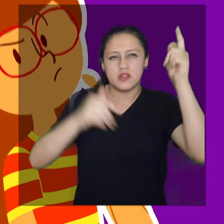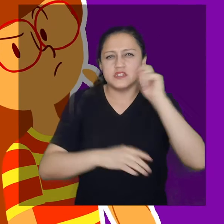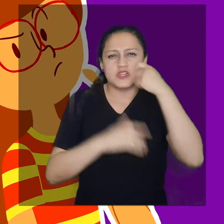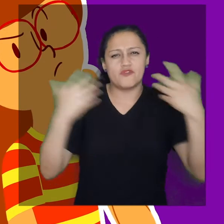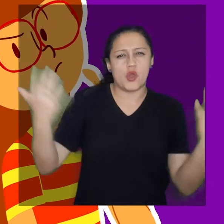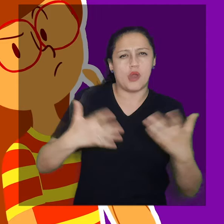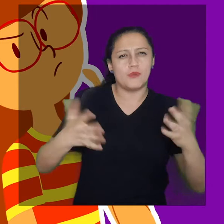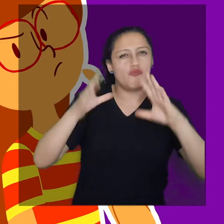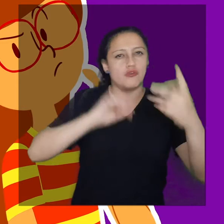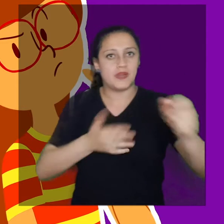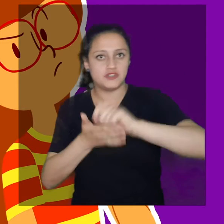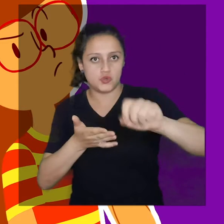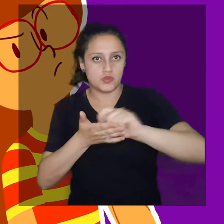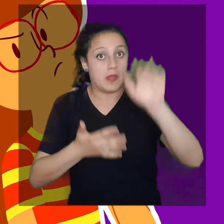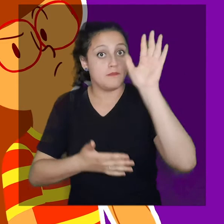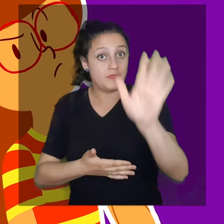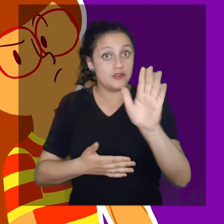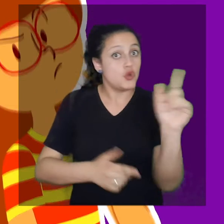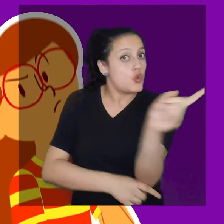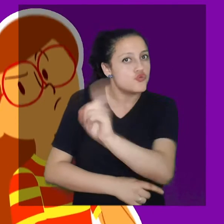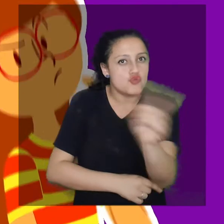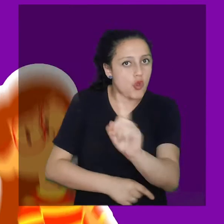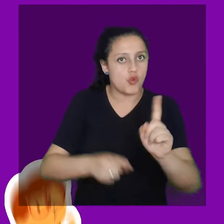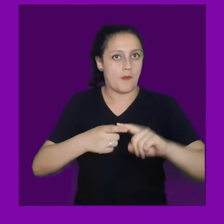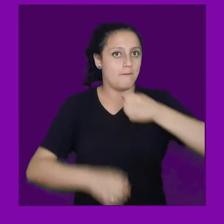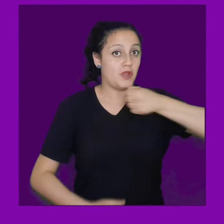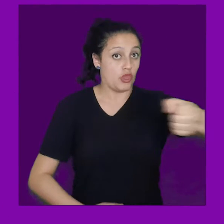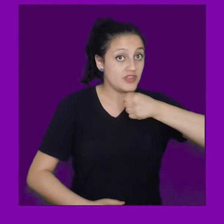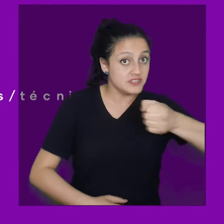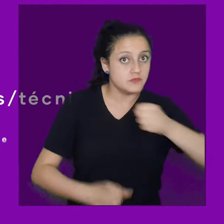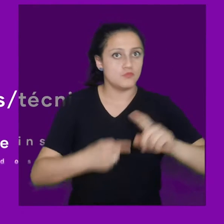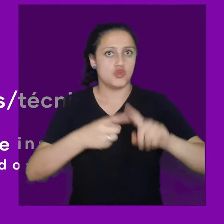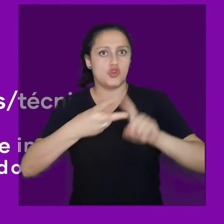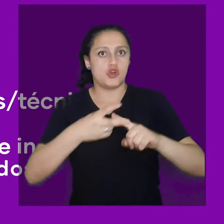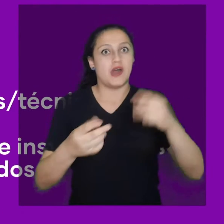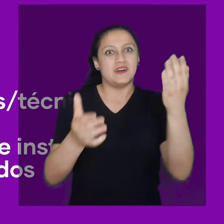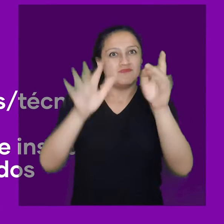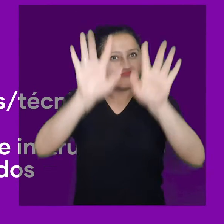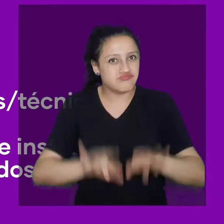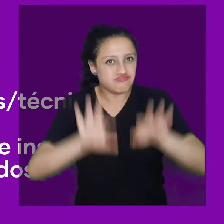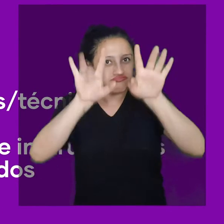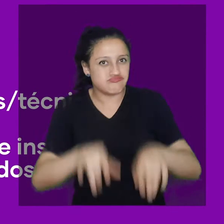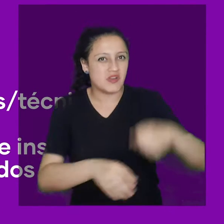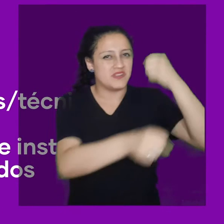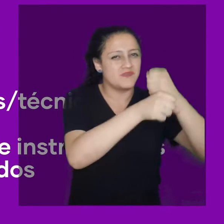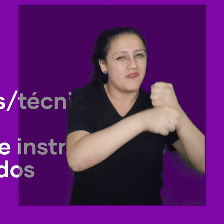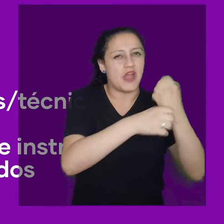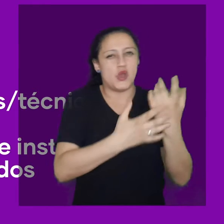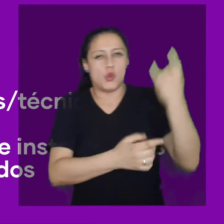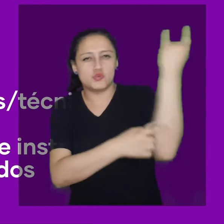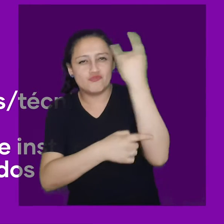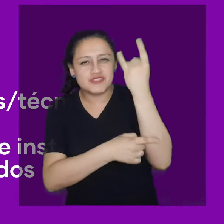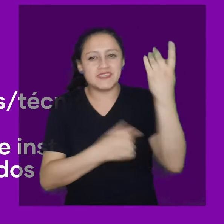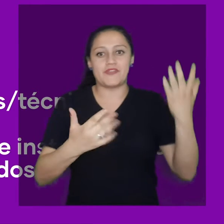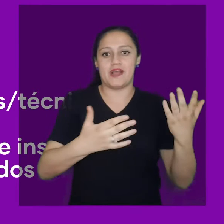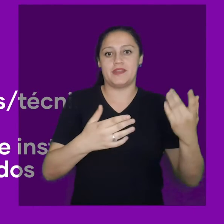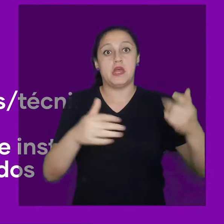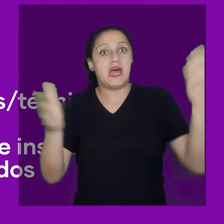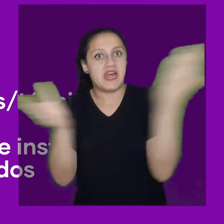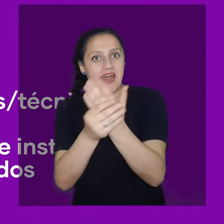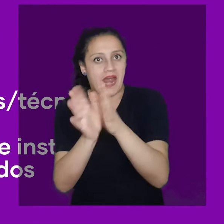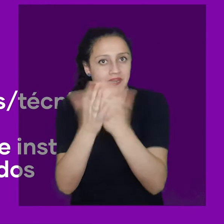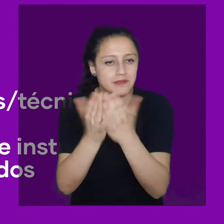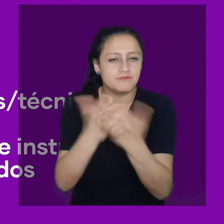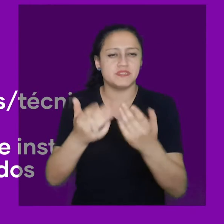creativa? Se trata de todas esas formas de escritura que no son periodismo, ensayos académicos, técnicos, manuales de